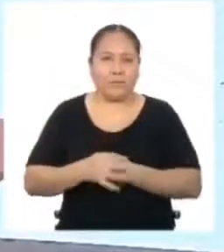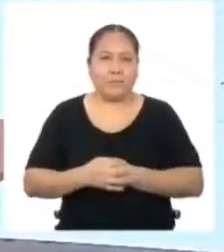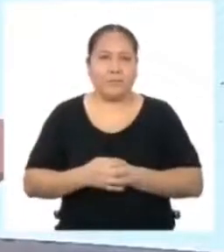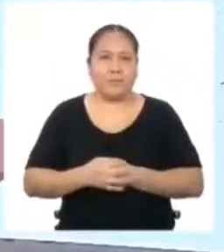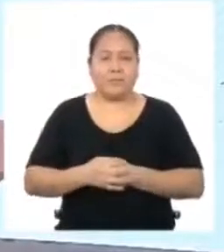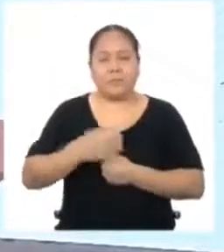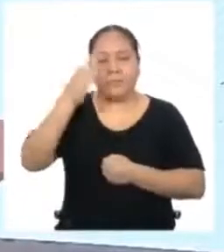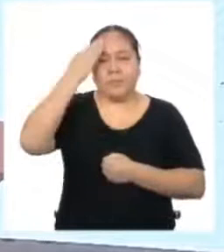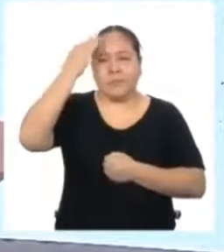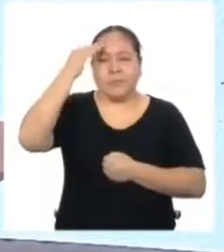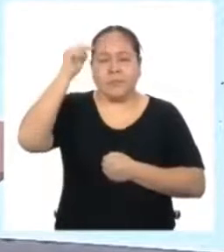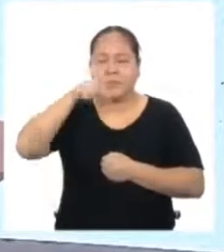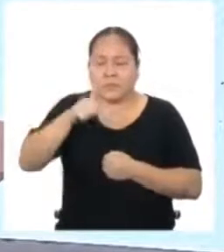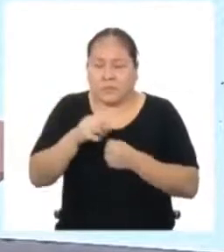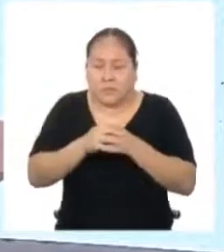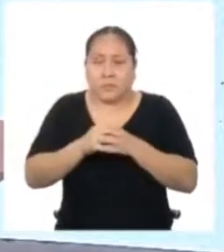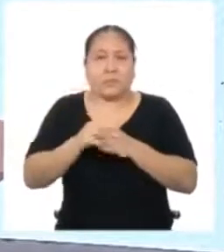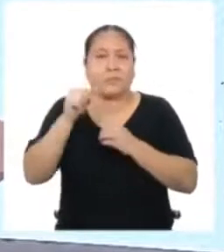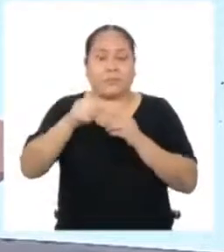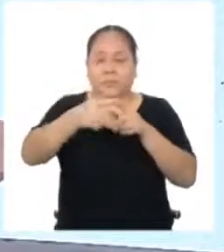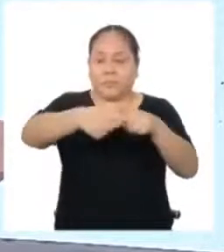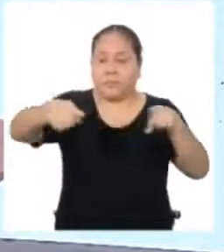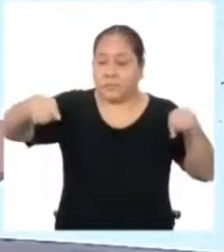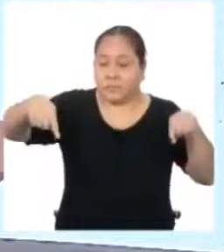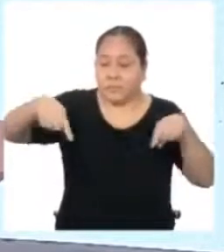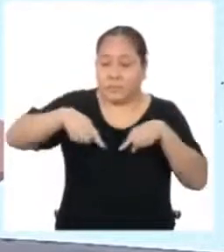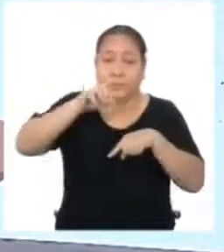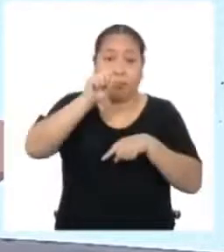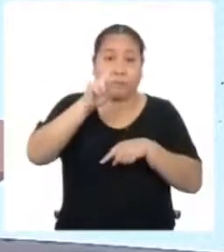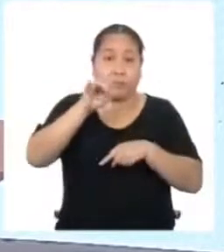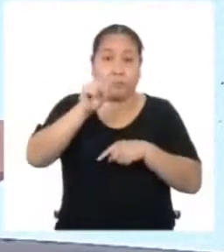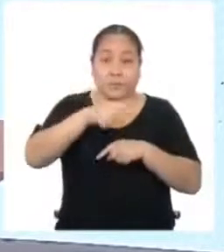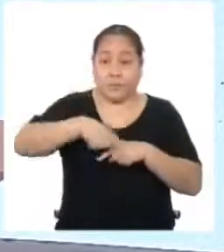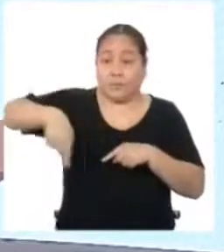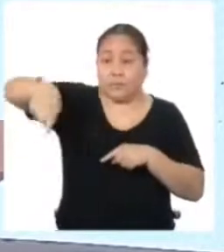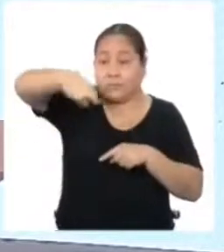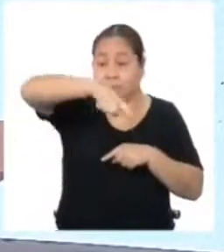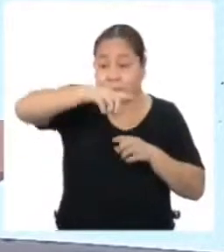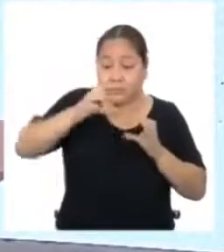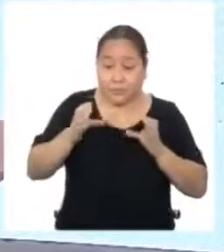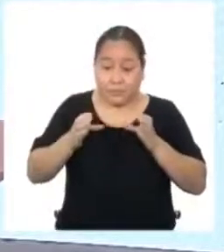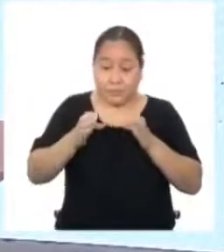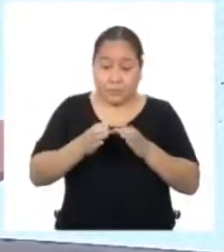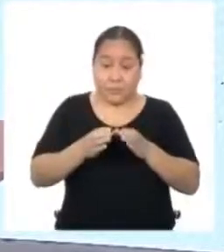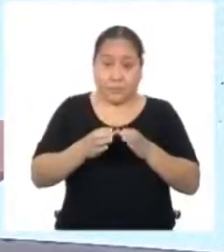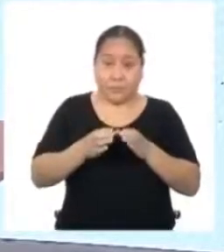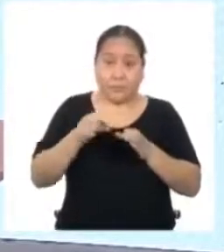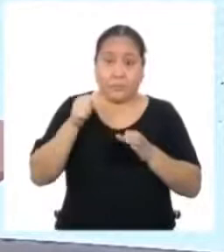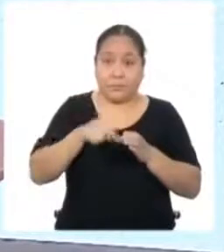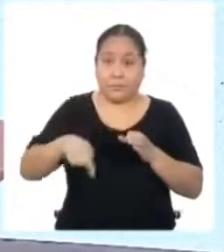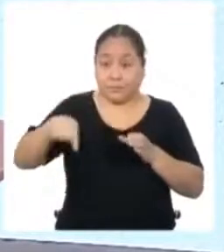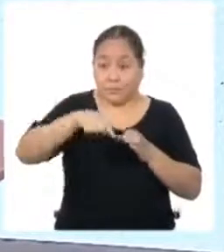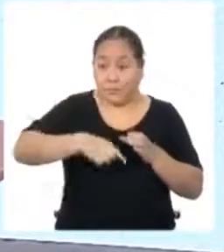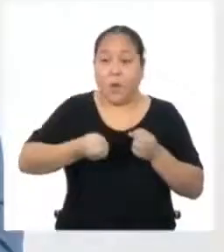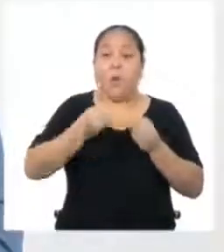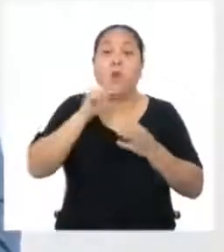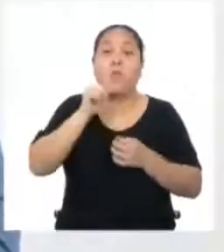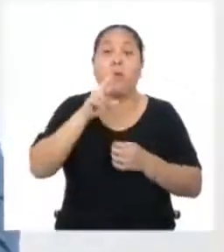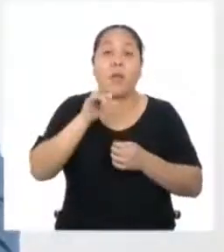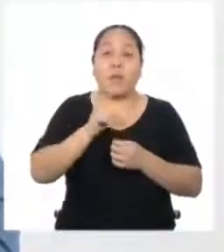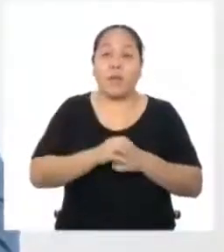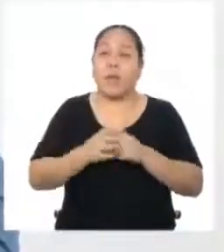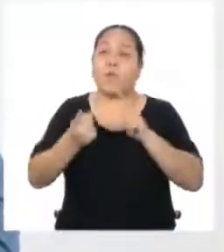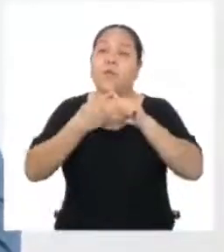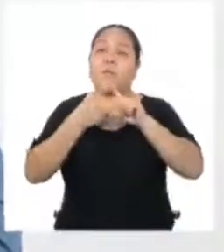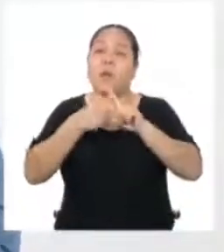tenemos que calcular el área de la cancha y la entrada De todo y multiplicarlo por 35 Que es el precio del metro cuadrado de grasa